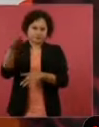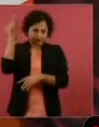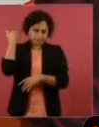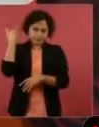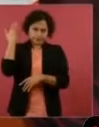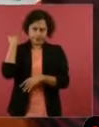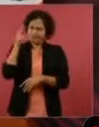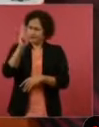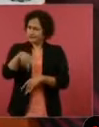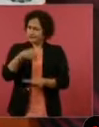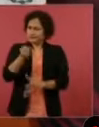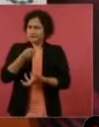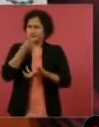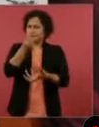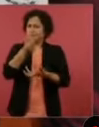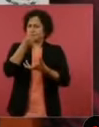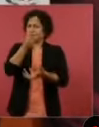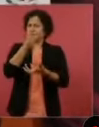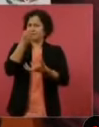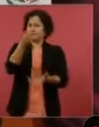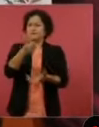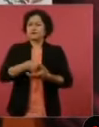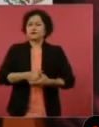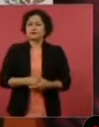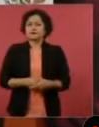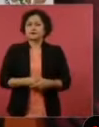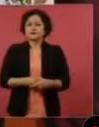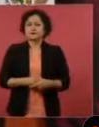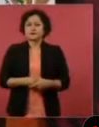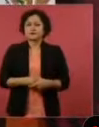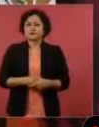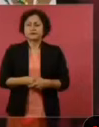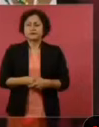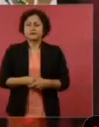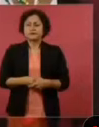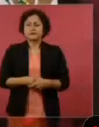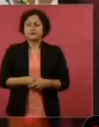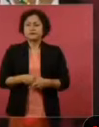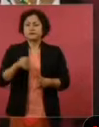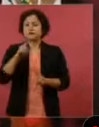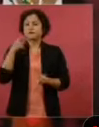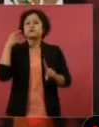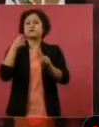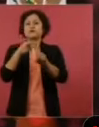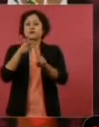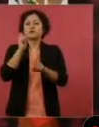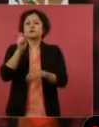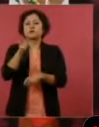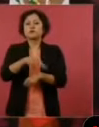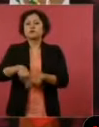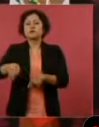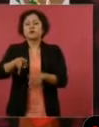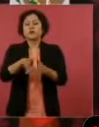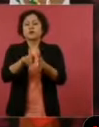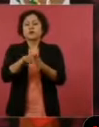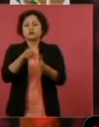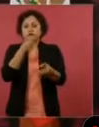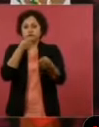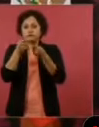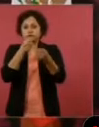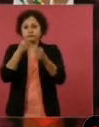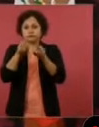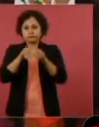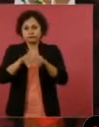mucho dinero para los medios de